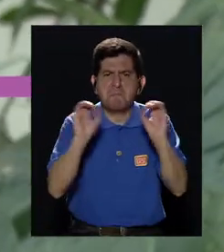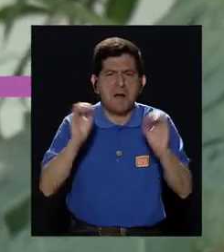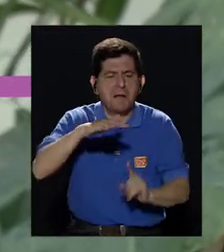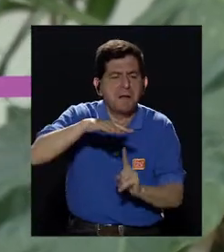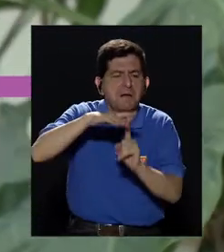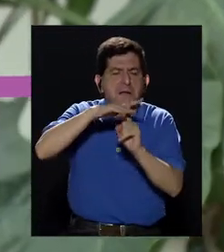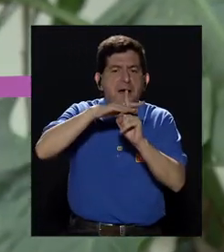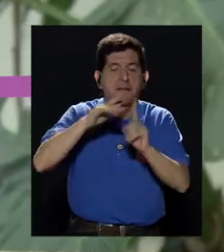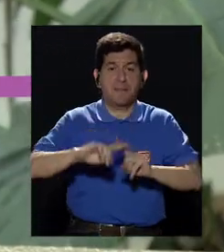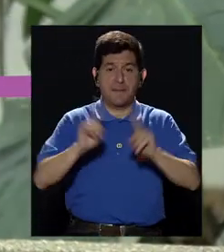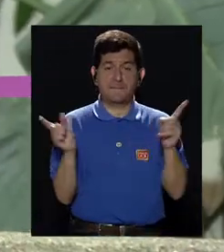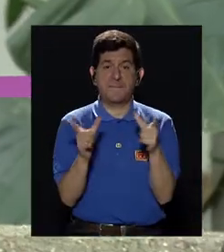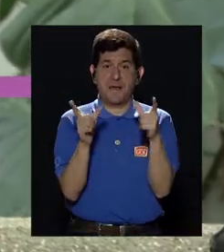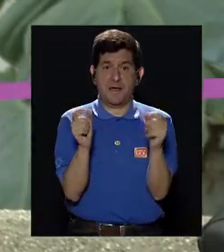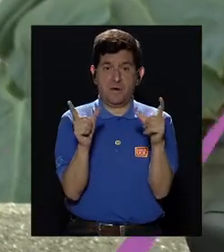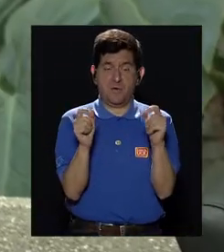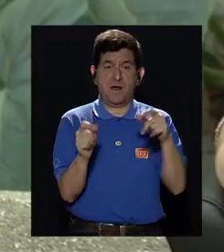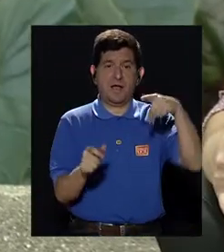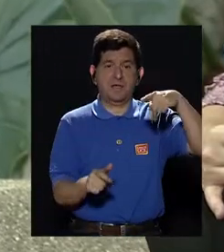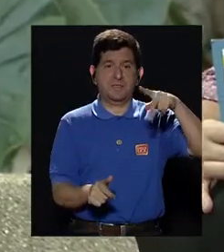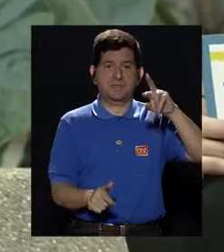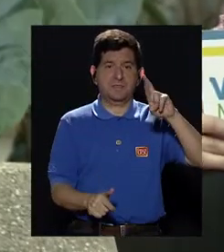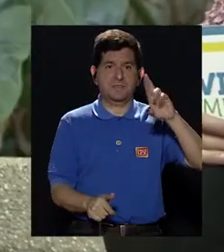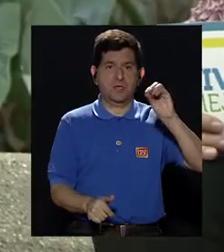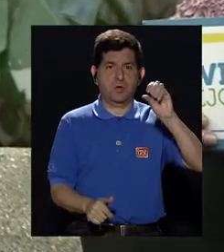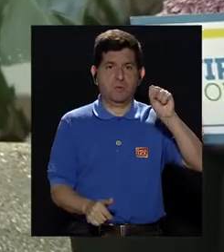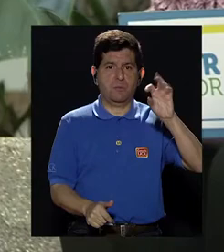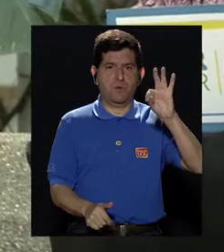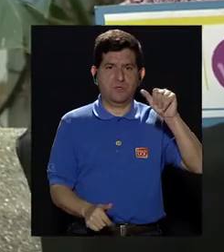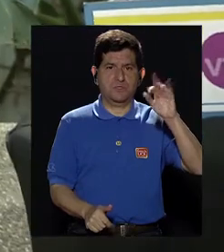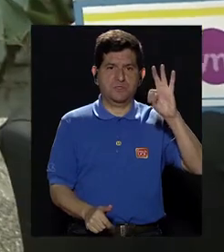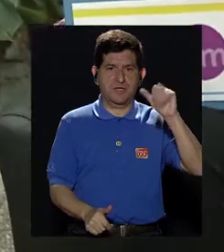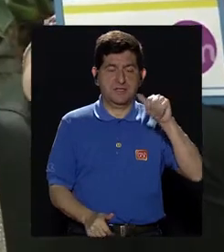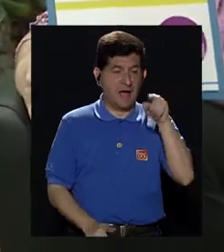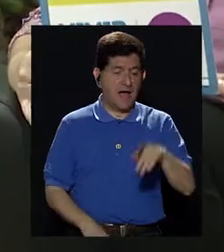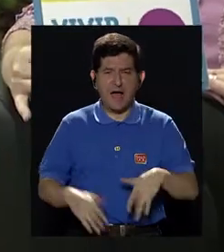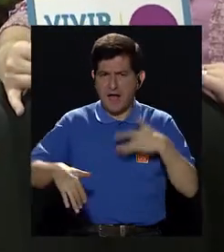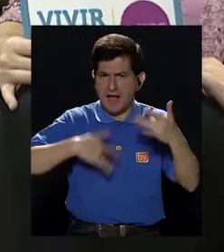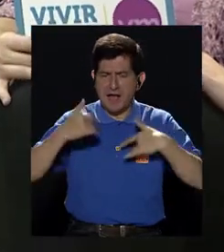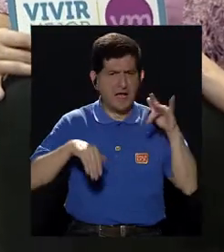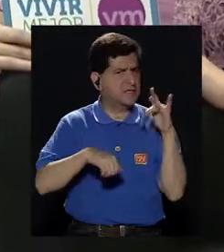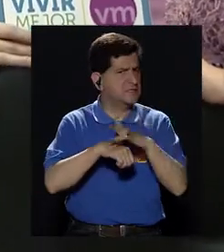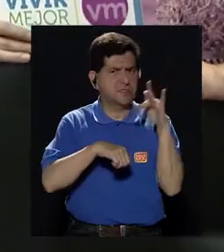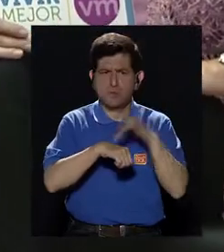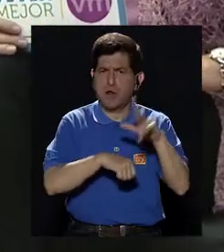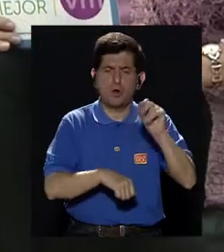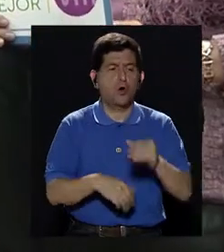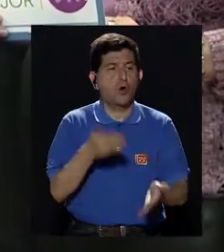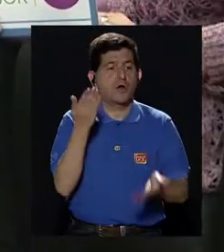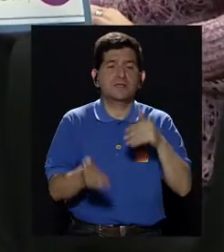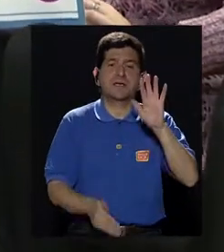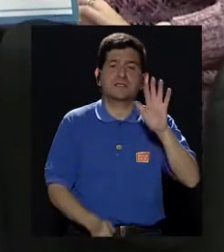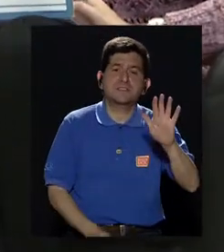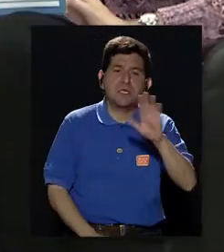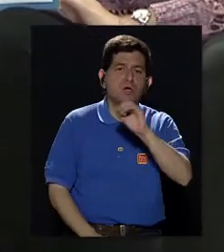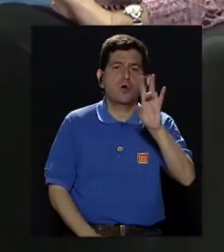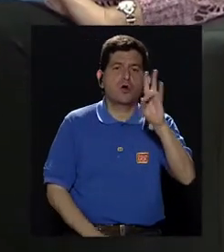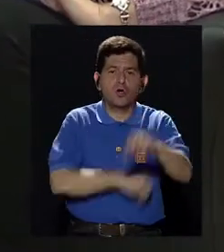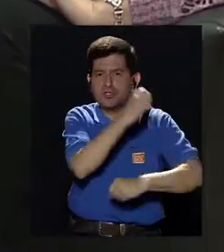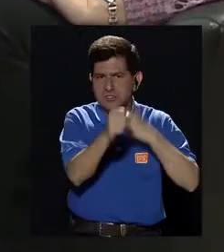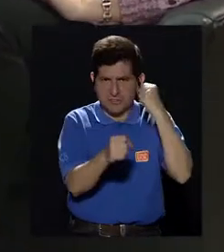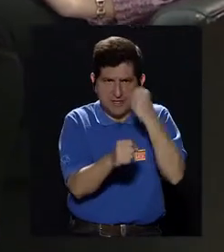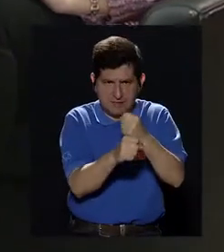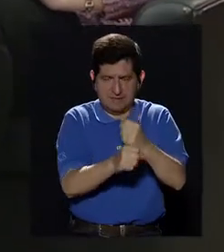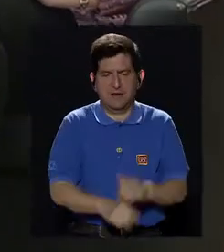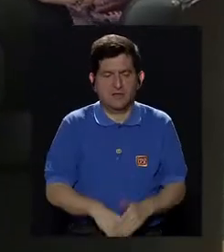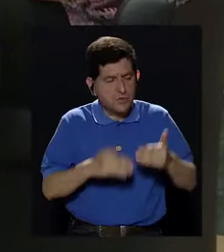O efectivamente el cáncer de próstata no da síntomas tempranos y esos tempranos estamos hablando que pueden pasar 5, 7 años.